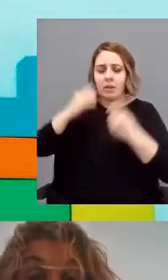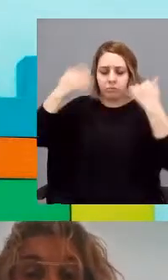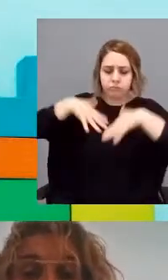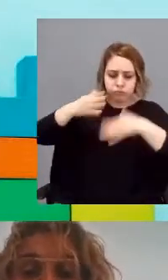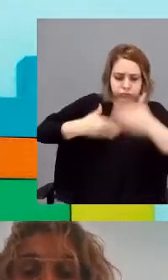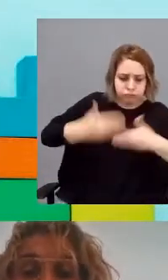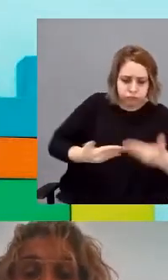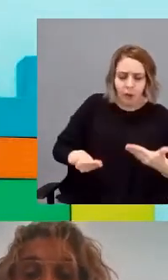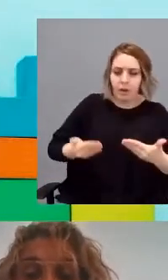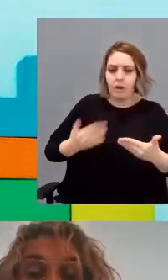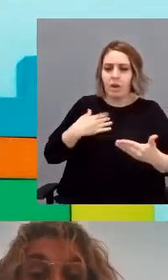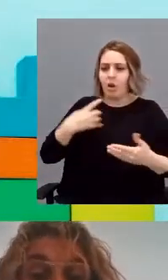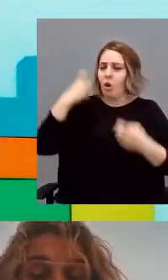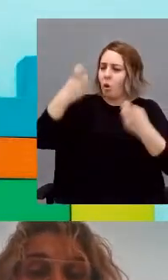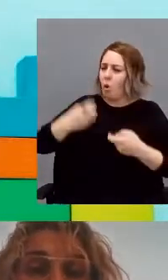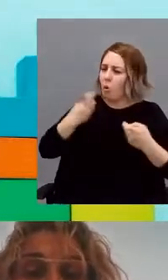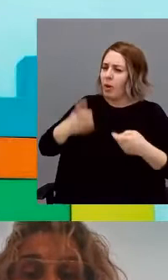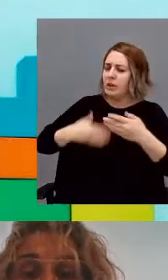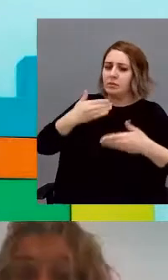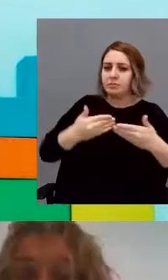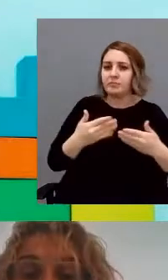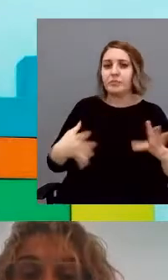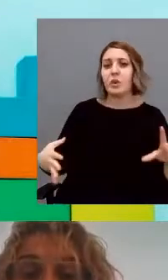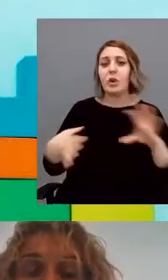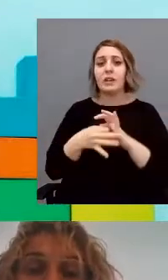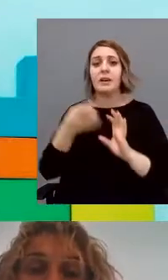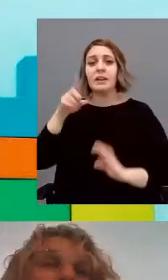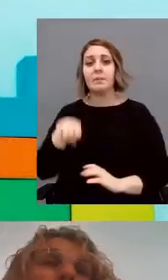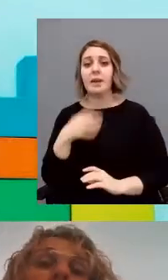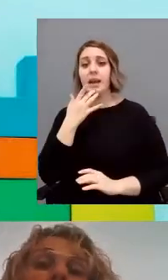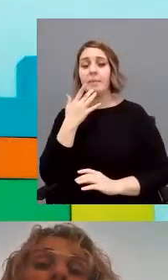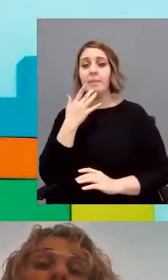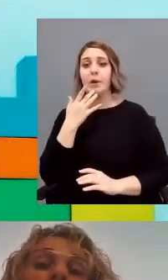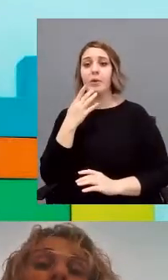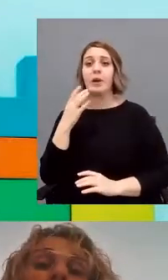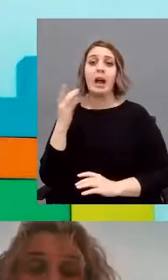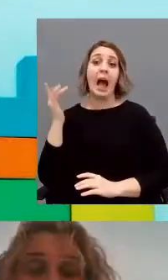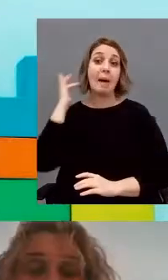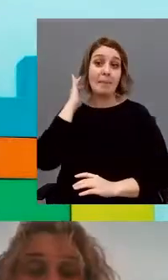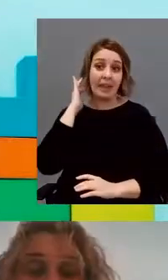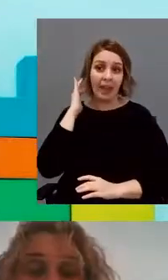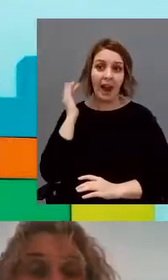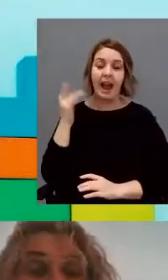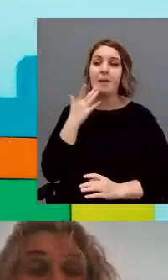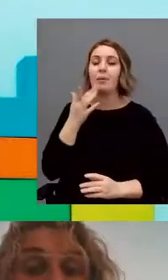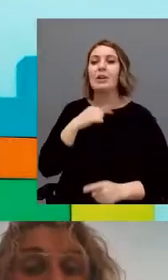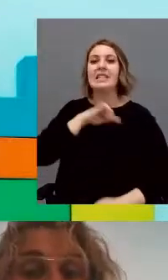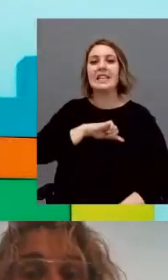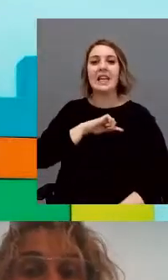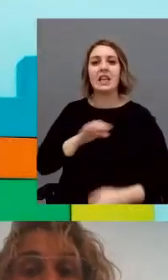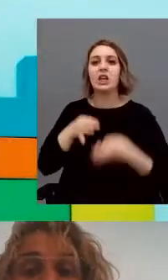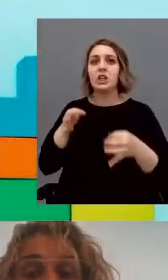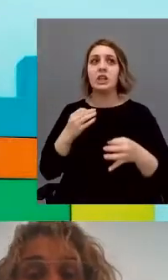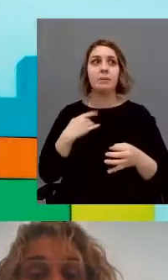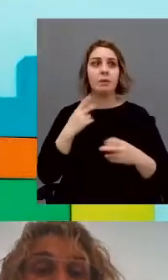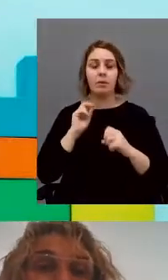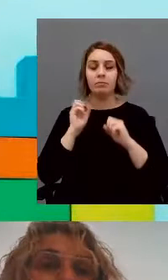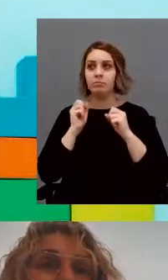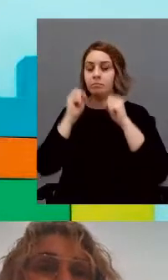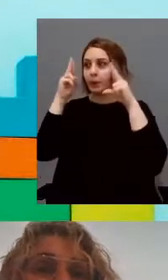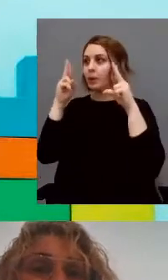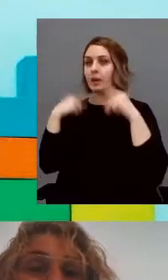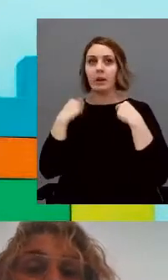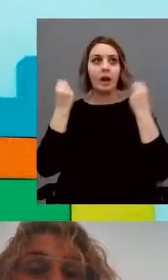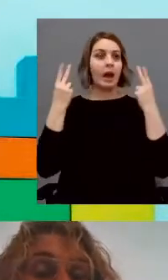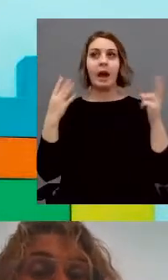tienen que procesar, que tanto cuesta. Lo normal de la amígdala, el tener esa sensación siempre de estar en alerta,